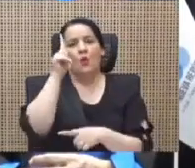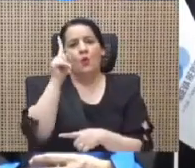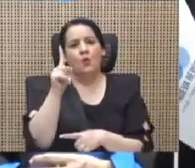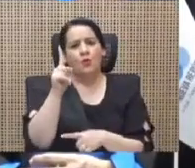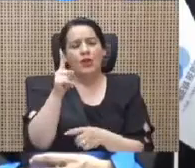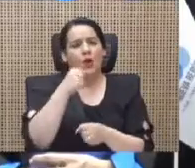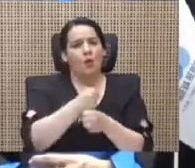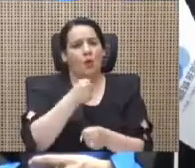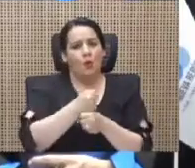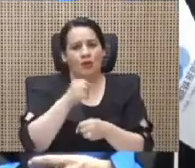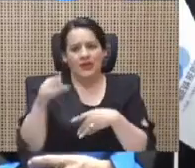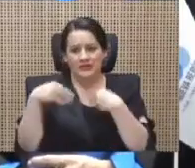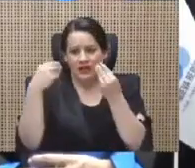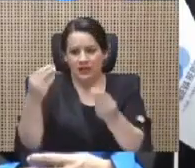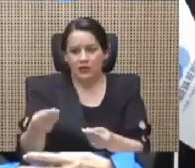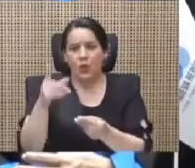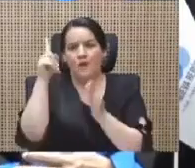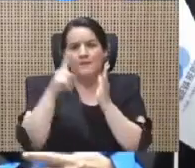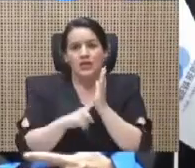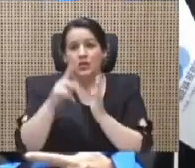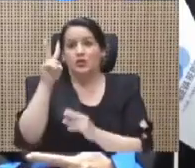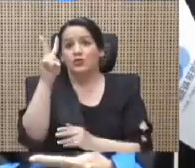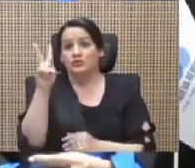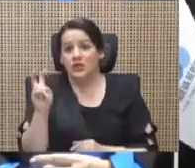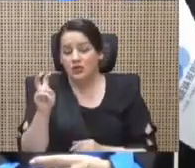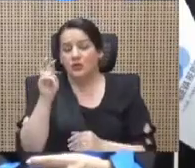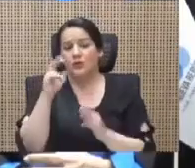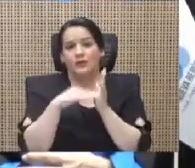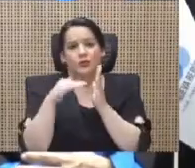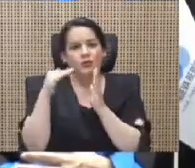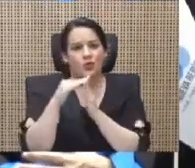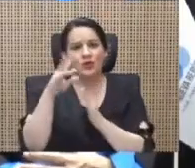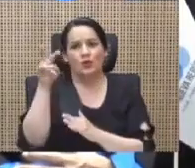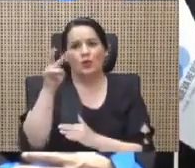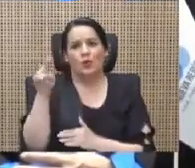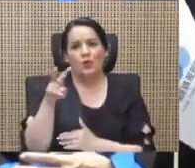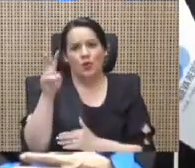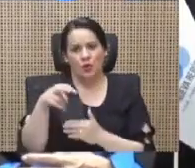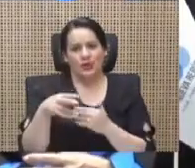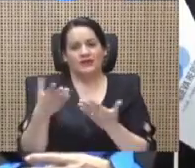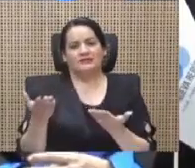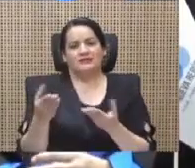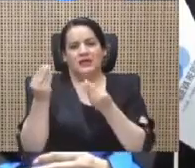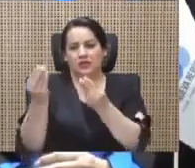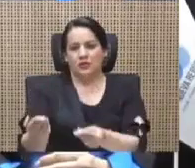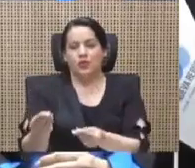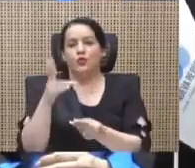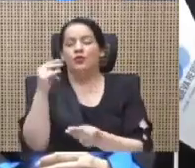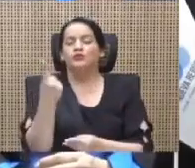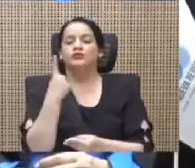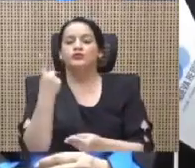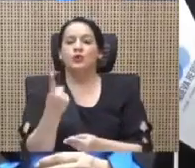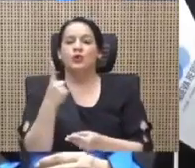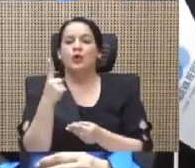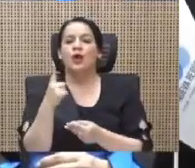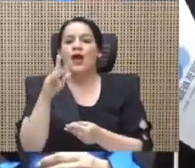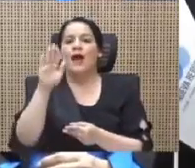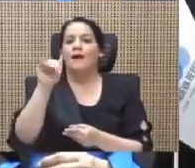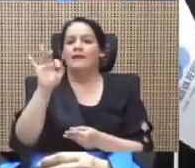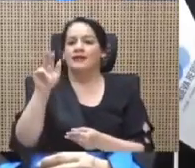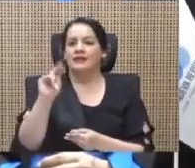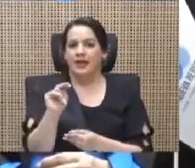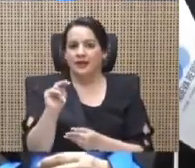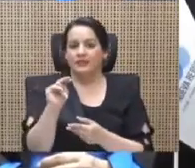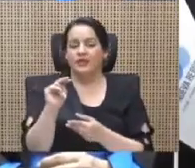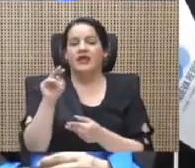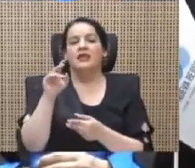millones de colones? Y escuchen bien, esta empresa no solo le ha quedado mal a la Junta de Educación de Batán, sino que también otros centros